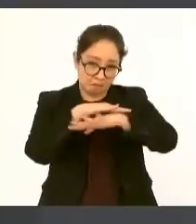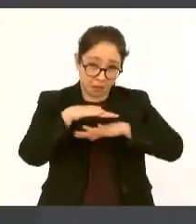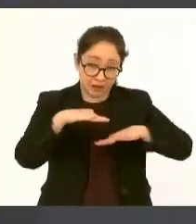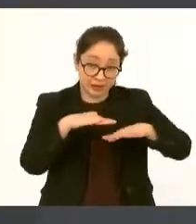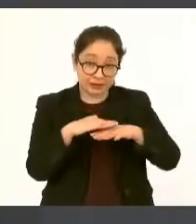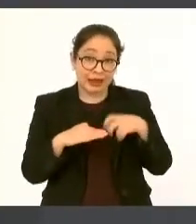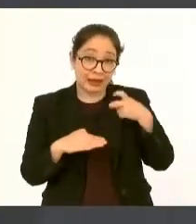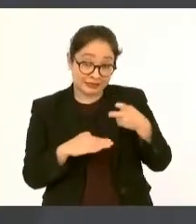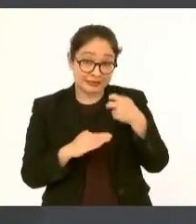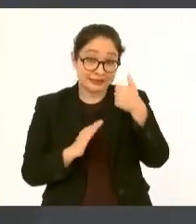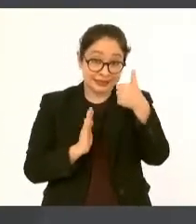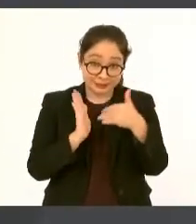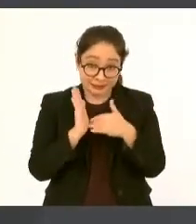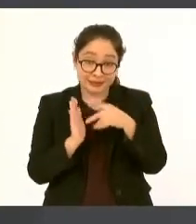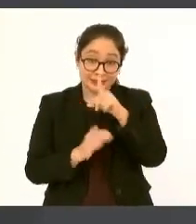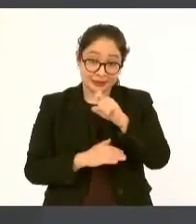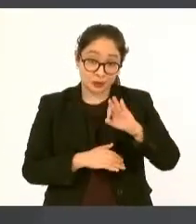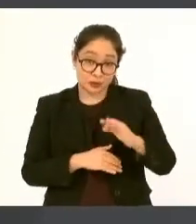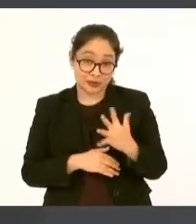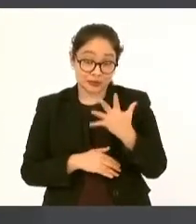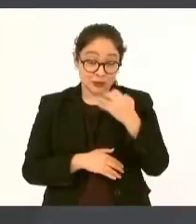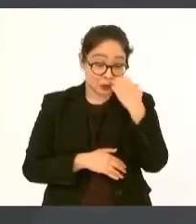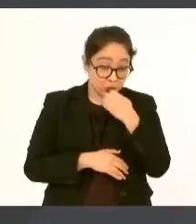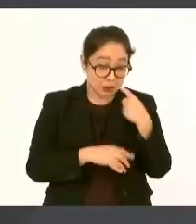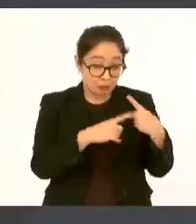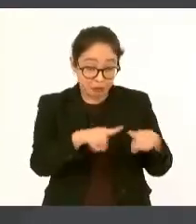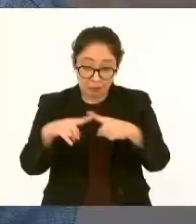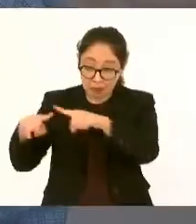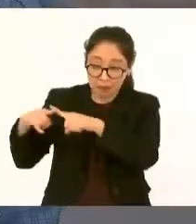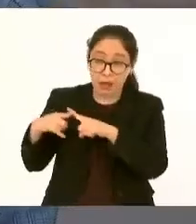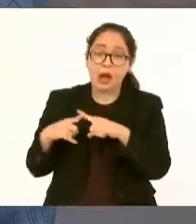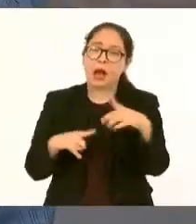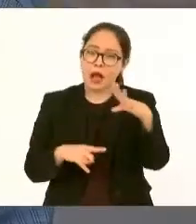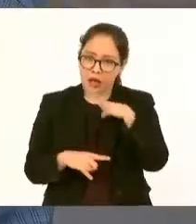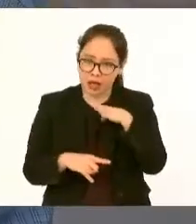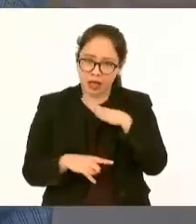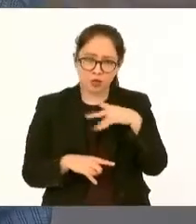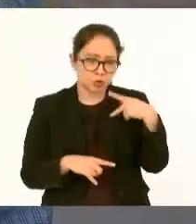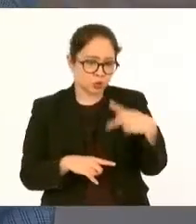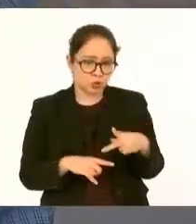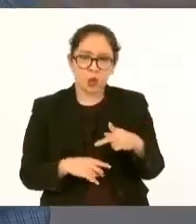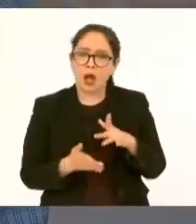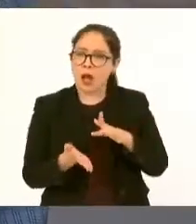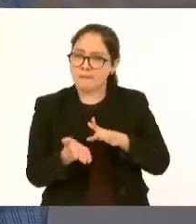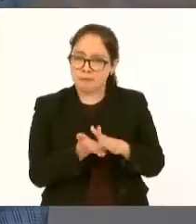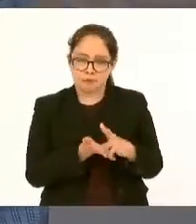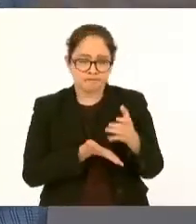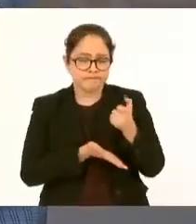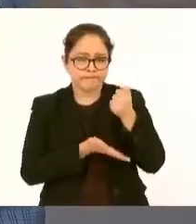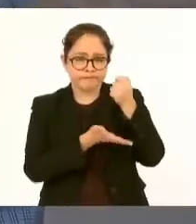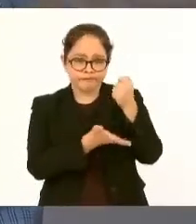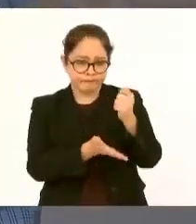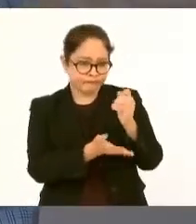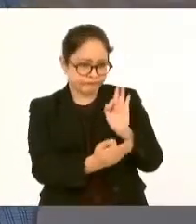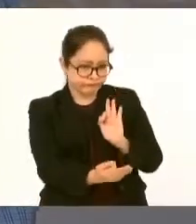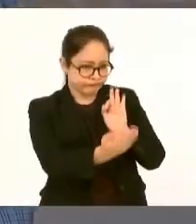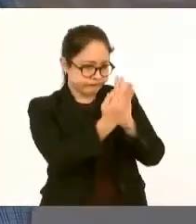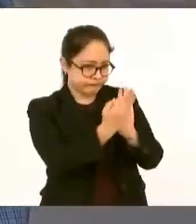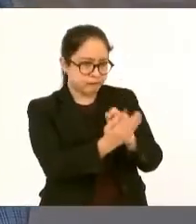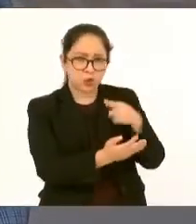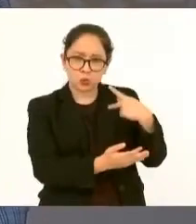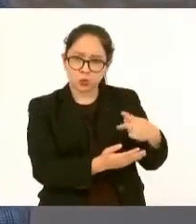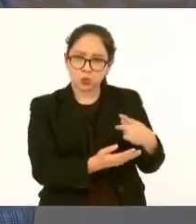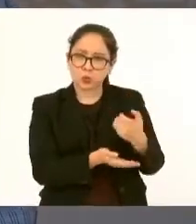.145 escuelas están recibiendo de manera directa sus